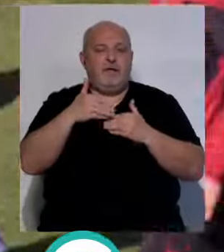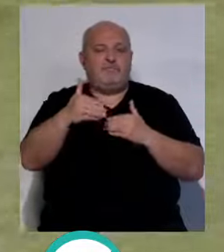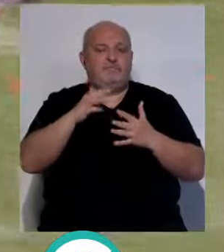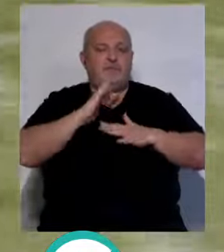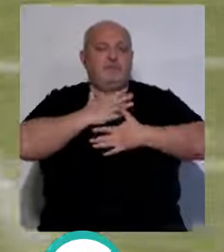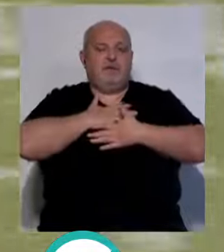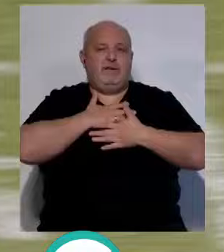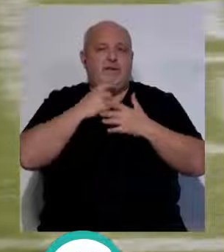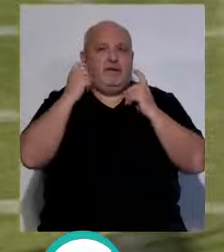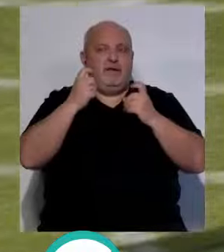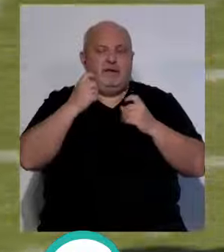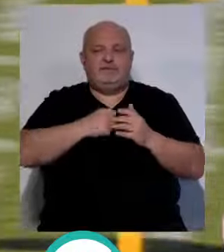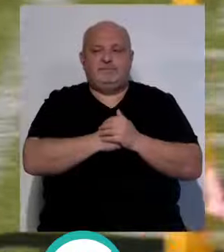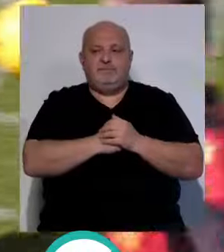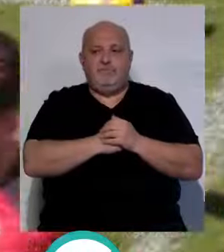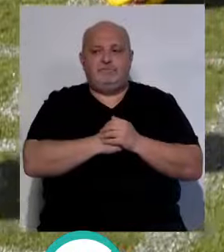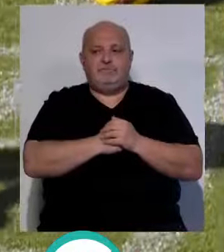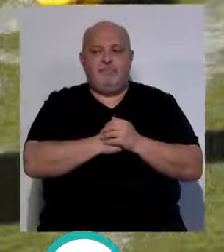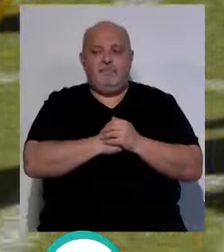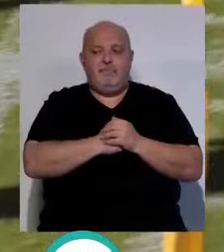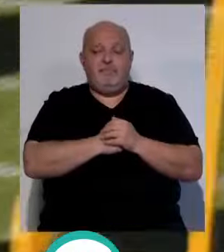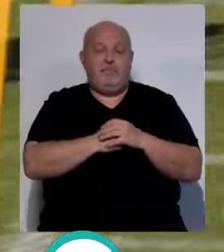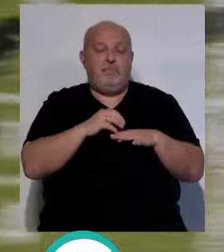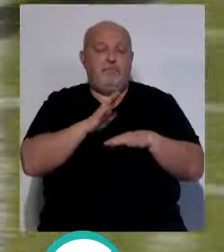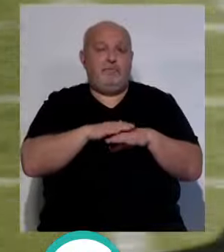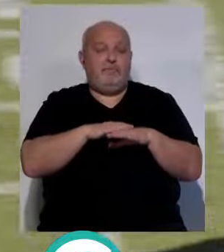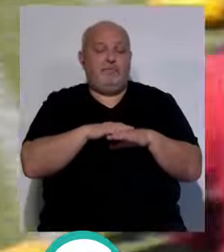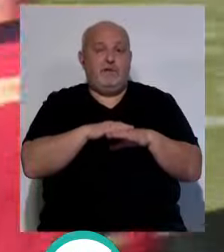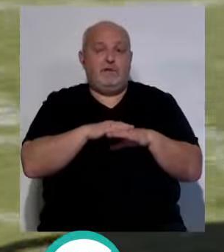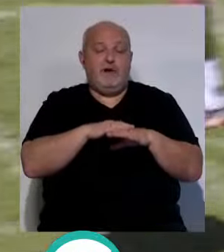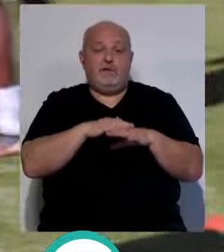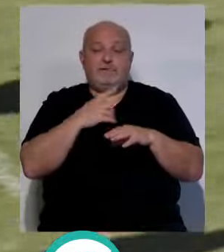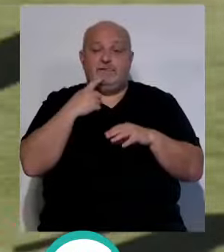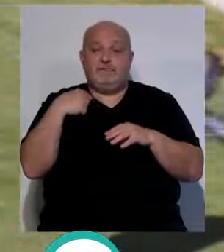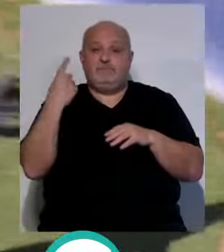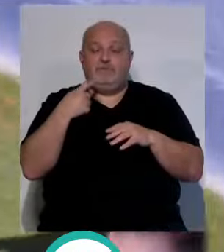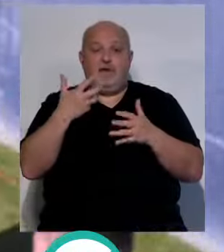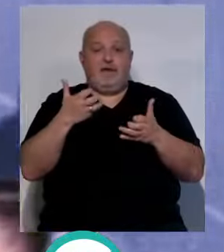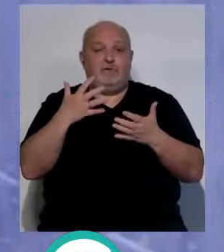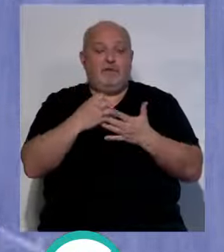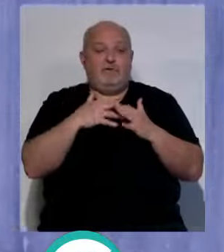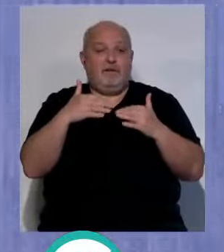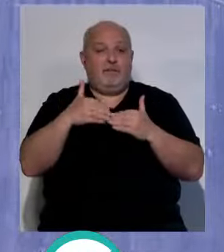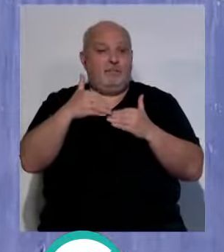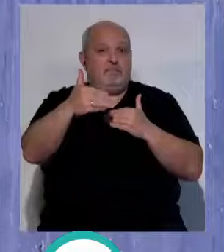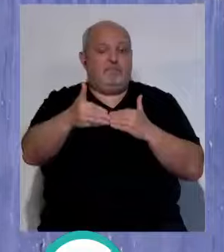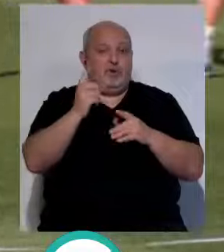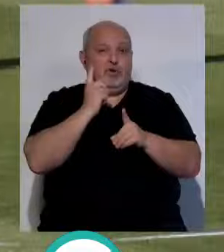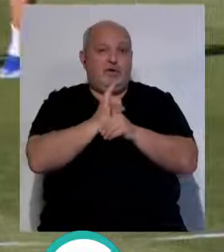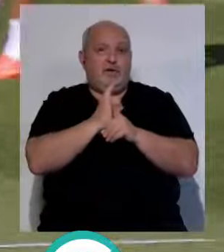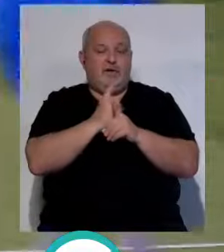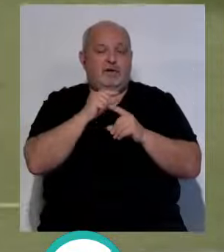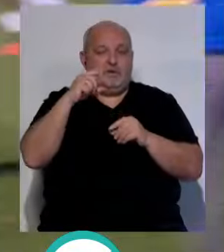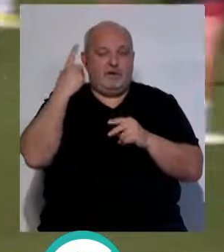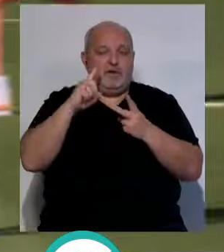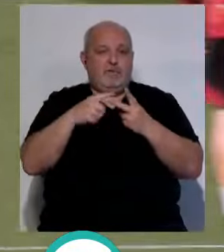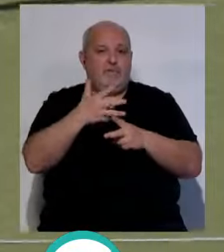e intentar salir de ahí. es porque, indudablemente, si nosotros ganamos todos los partidos que vienen ahora contra el